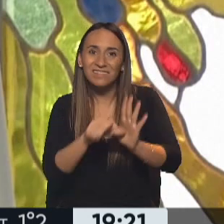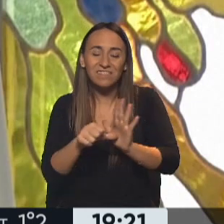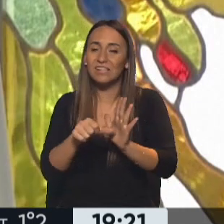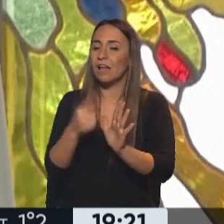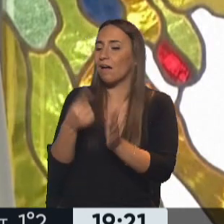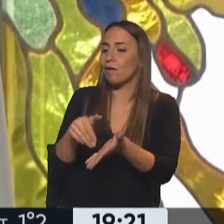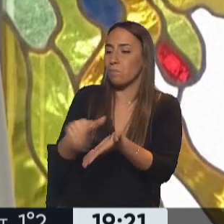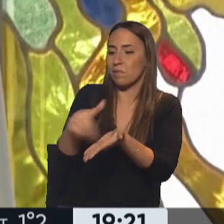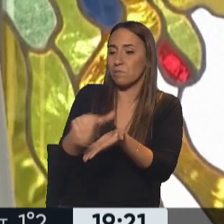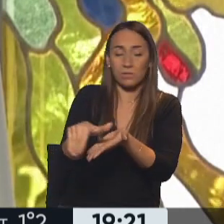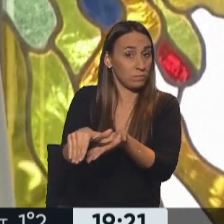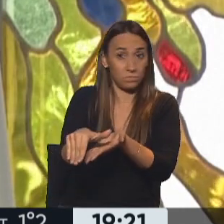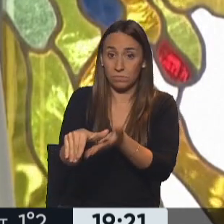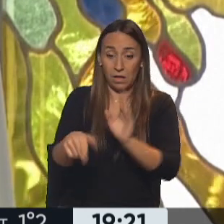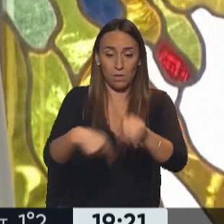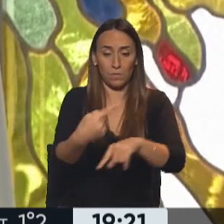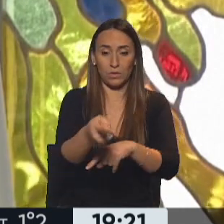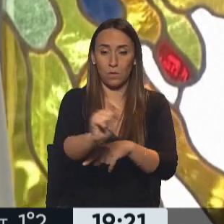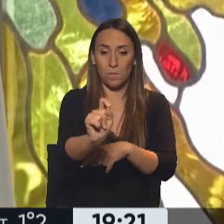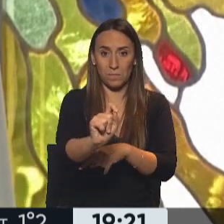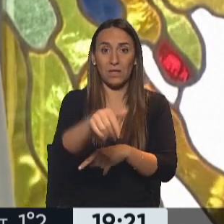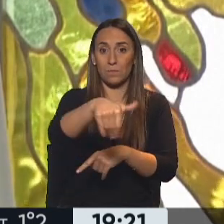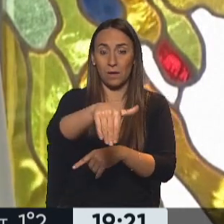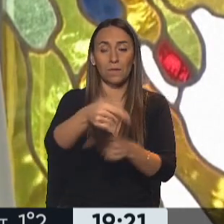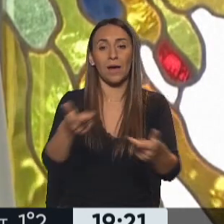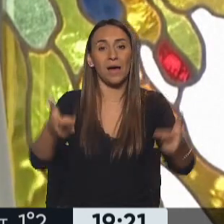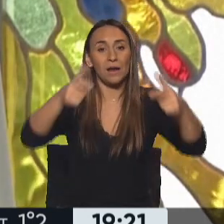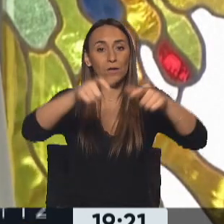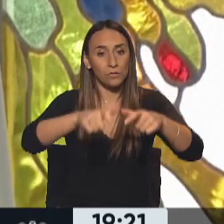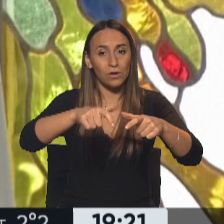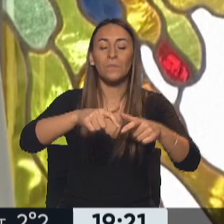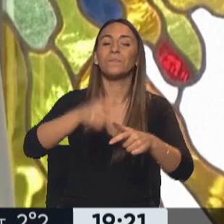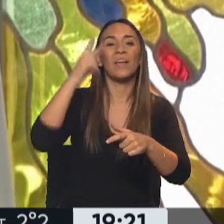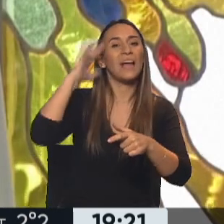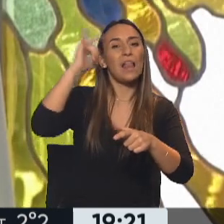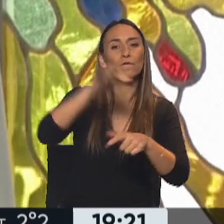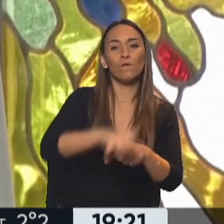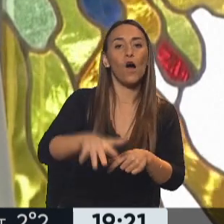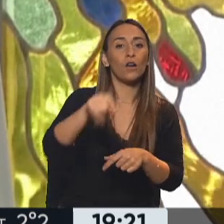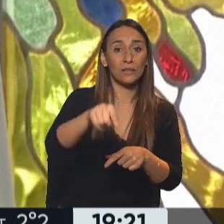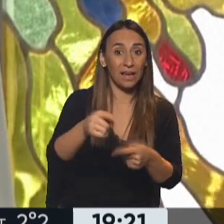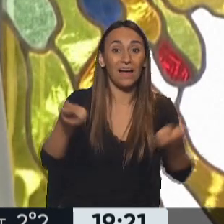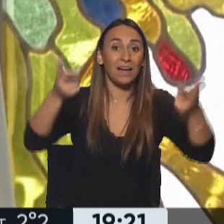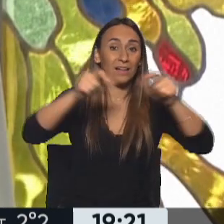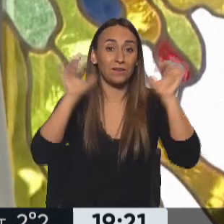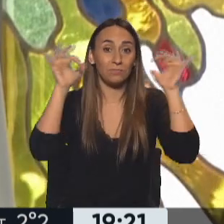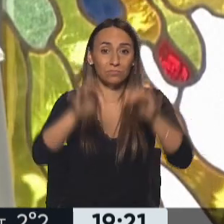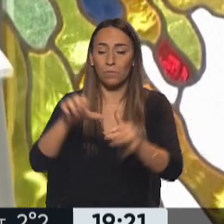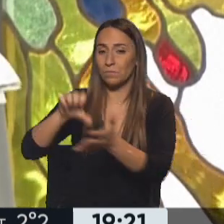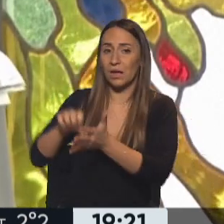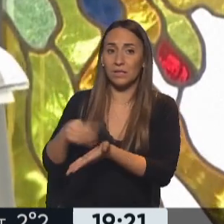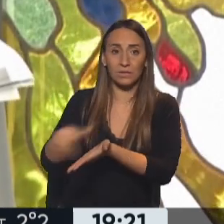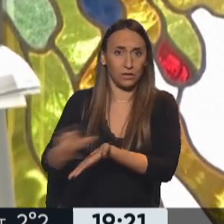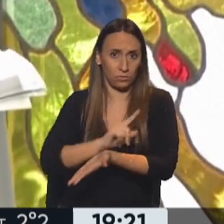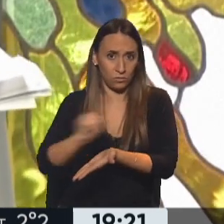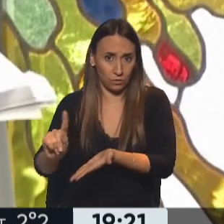cumbre del mes próximo a celebrarse en Los Ángeles, California. Y que las autoridades de